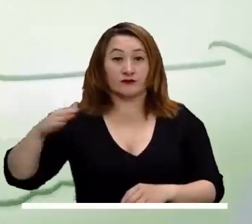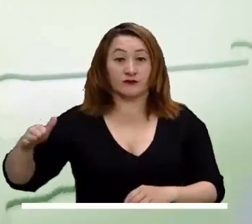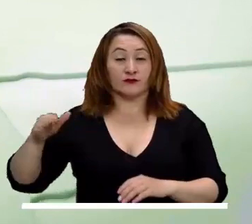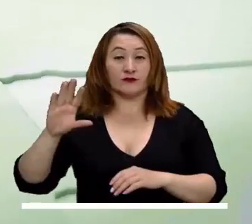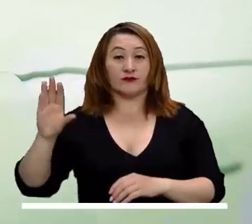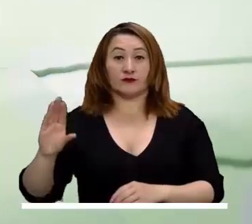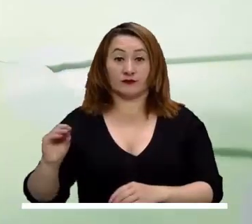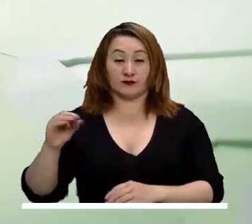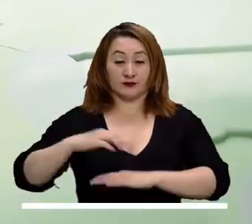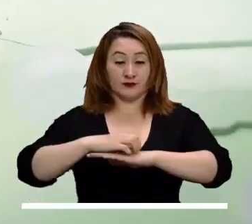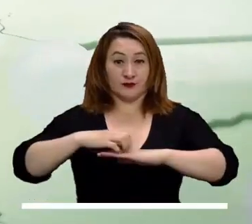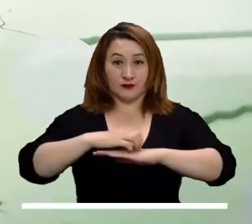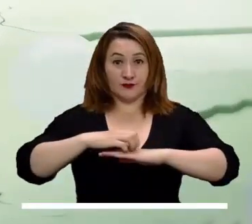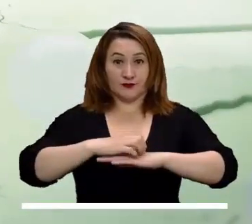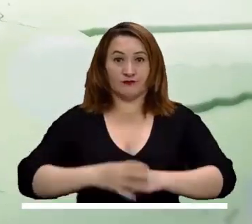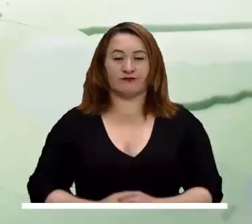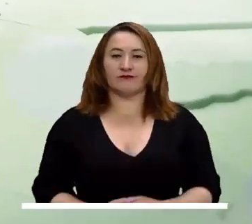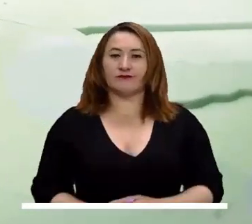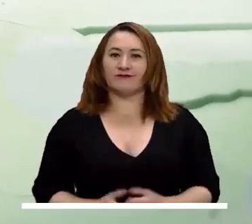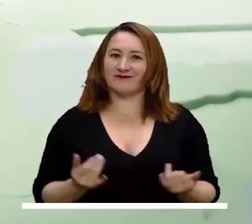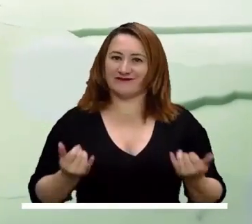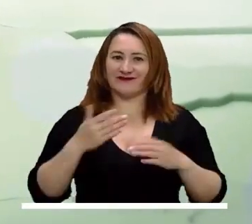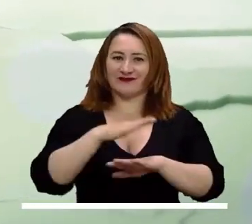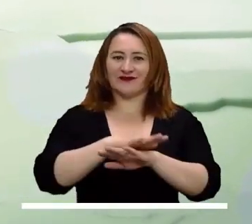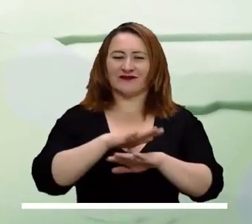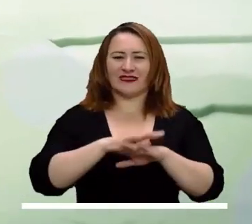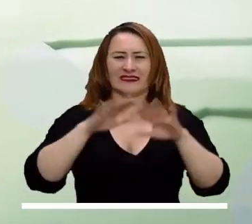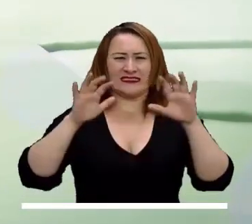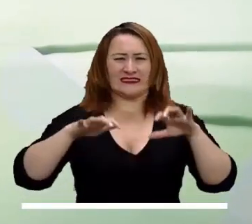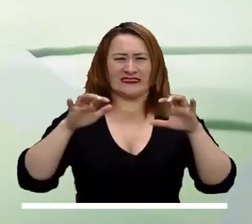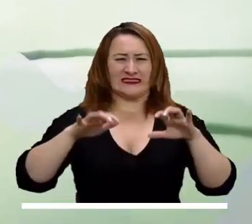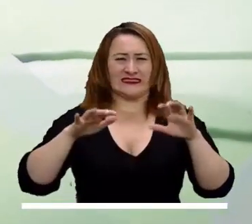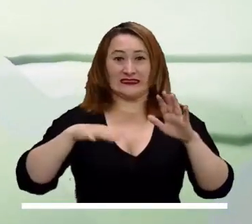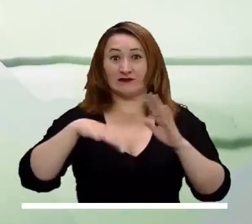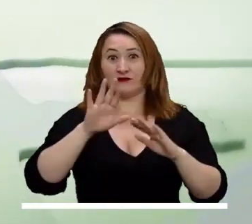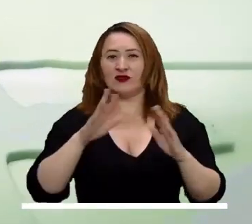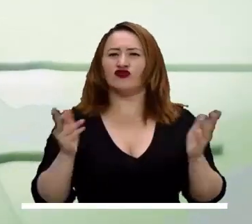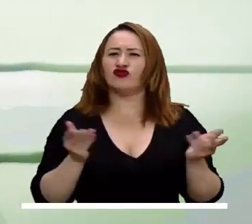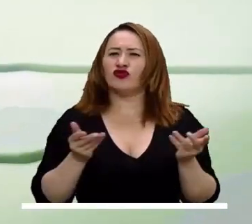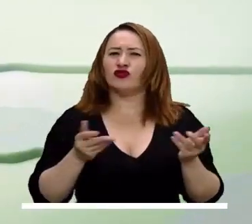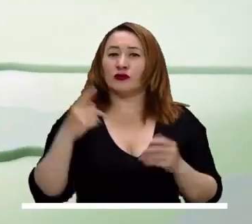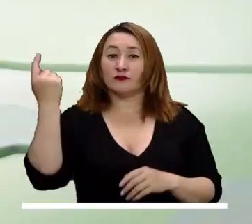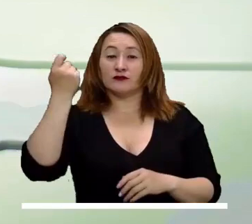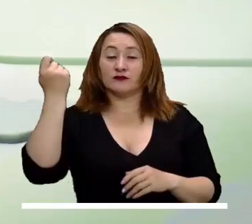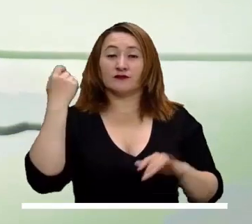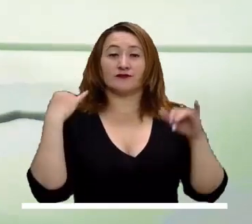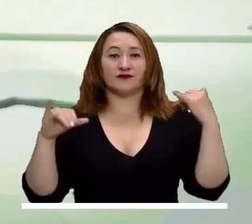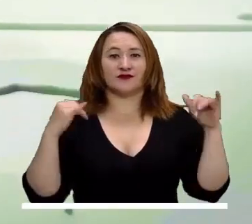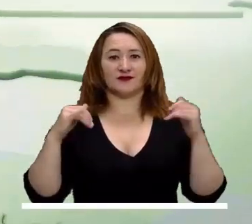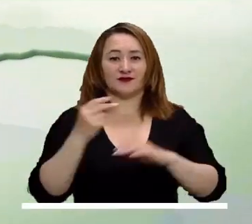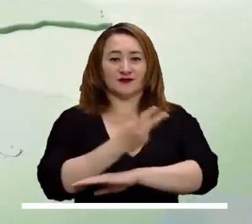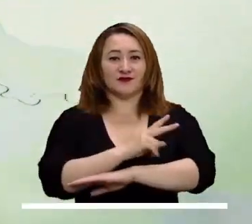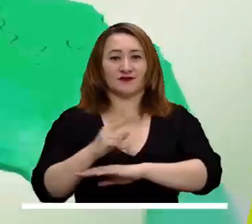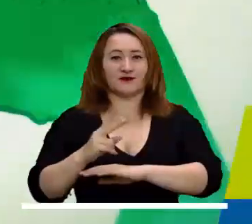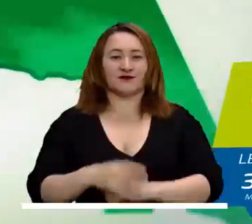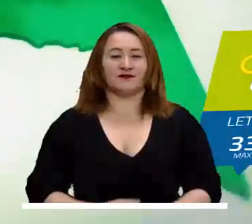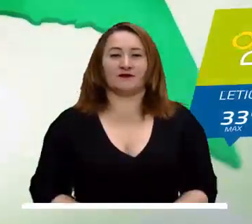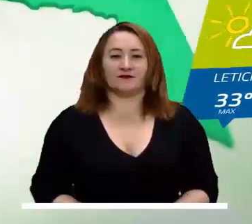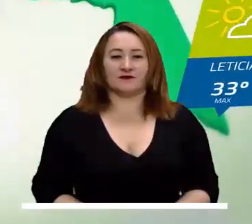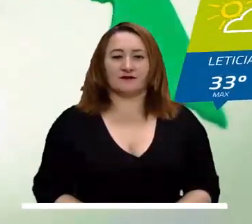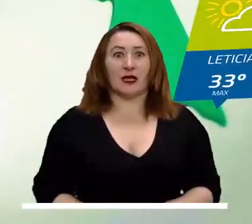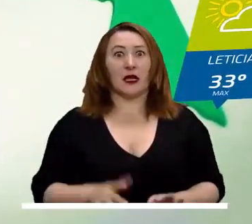y Tolima. La tarde estará pasada por agua, especialmente en los departamentos de Meta, Casanare y Bichada.